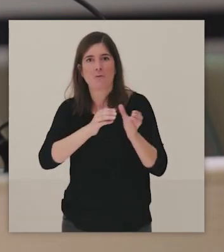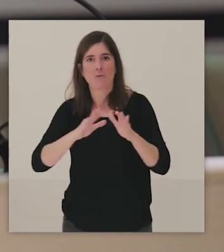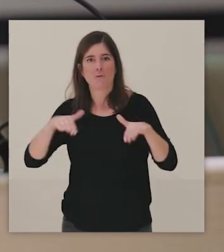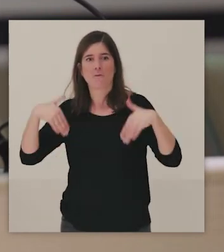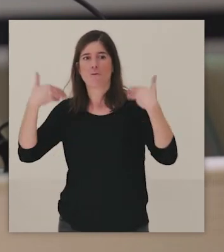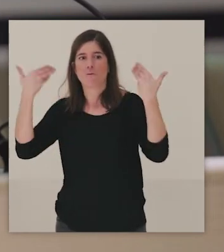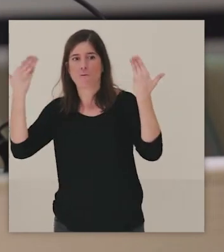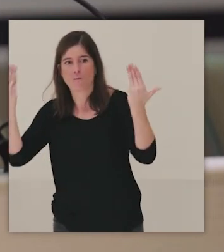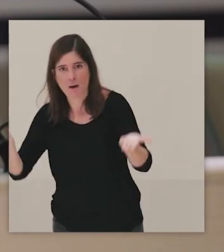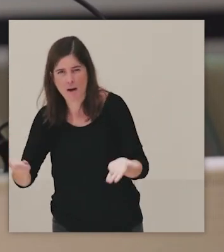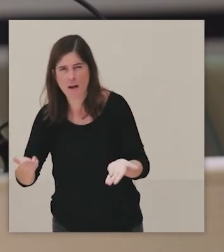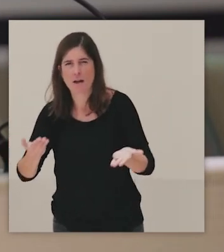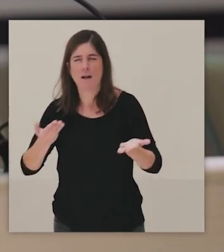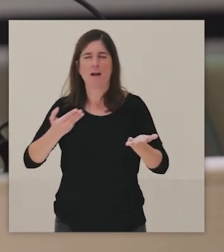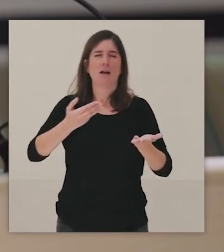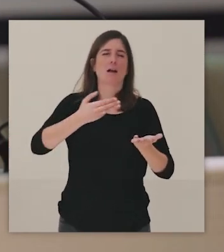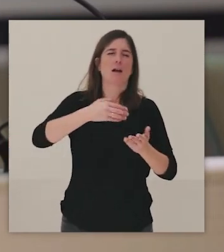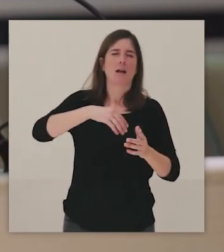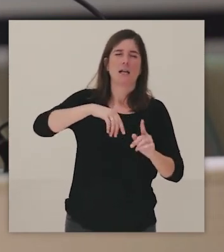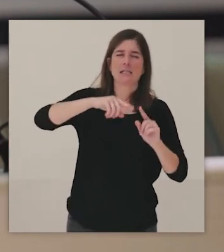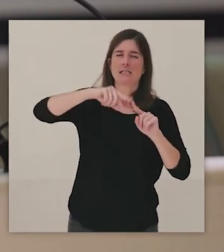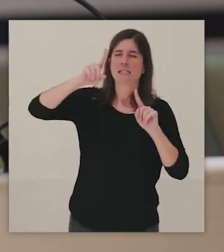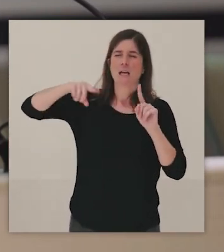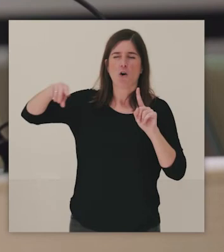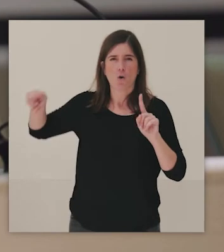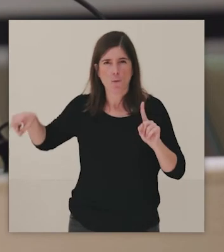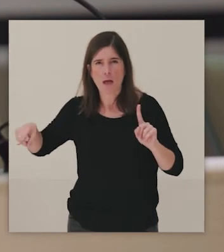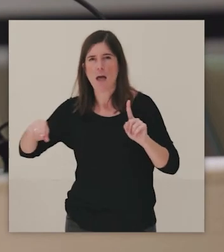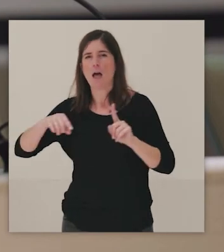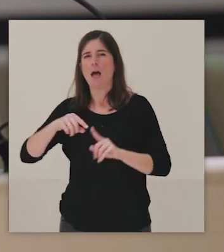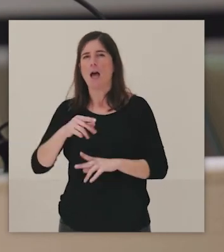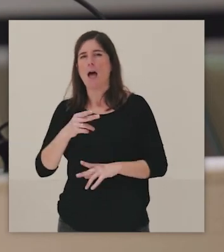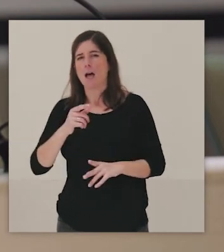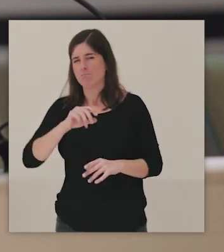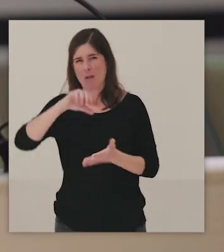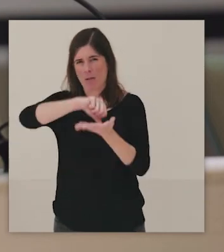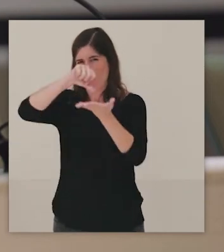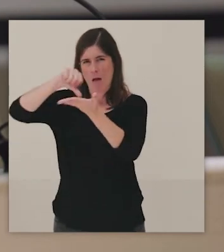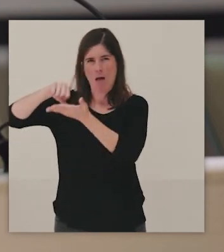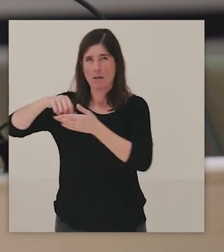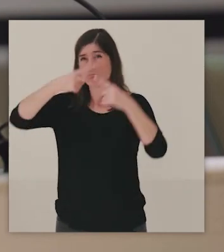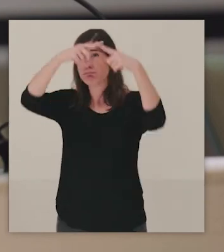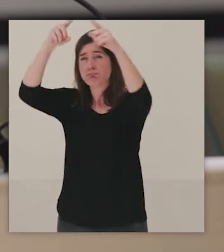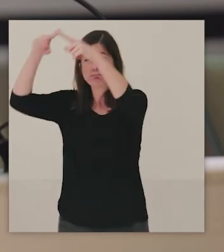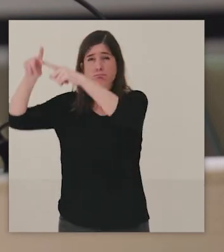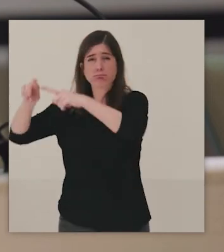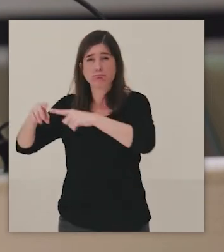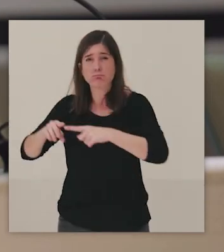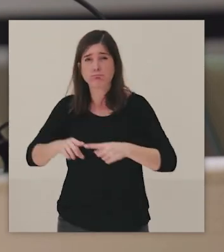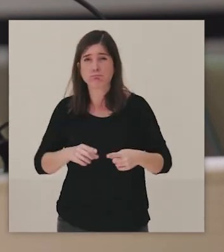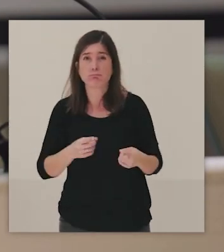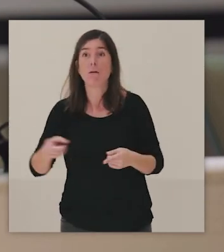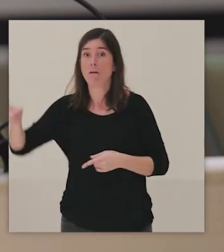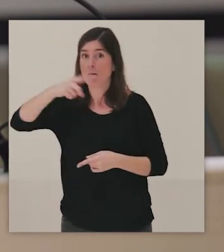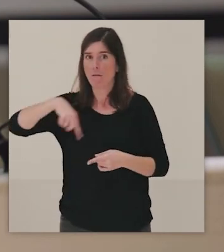de Segovia, de Ávila o de cualquier otro lugar y que se hayan podido asomar al museo